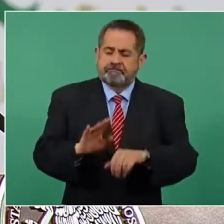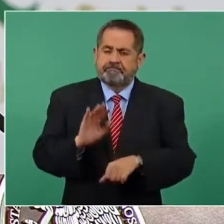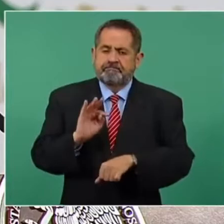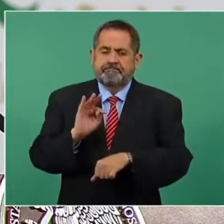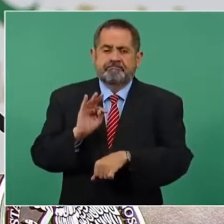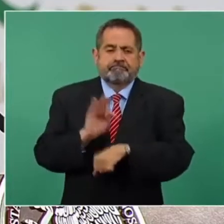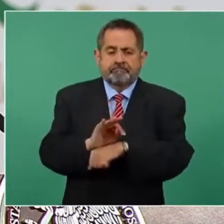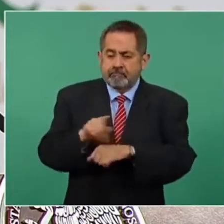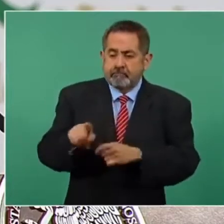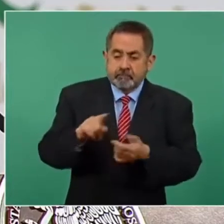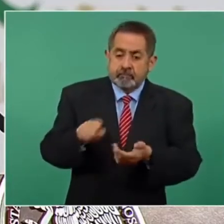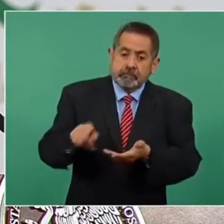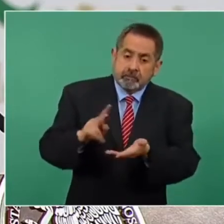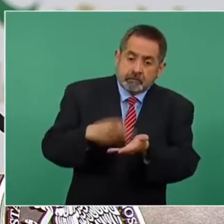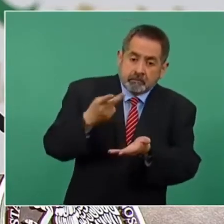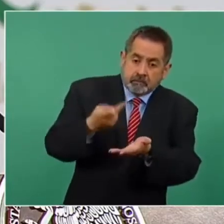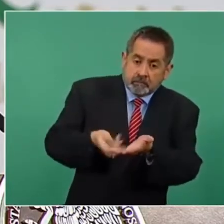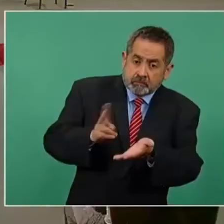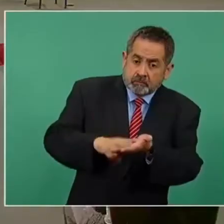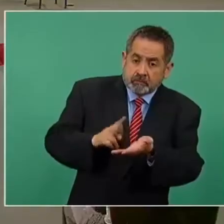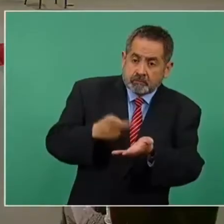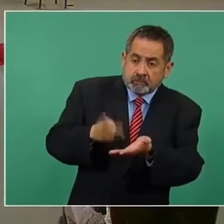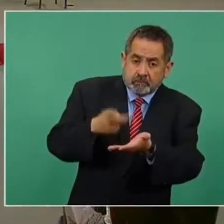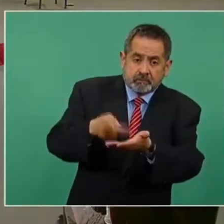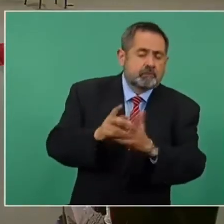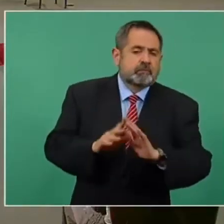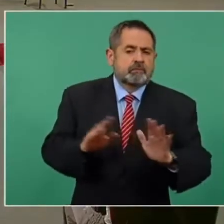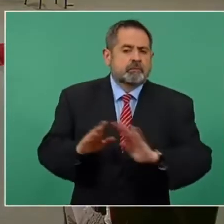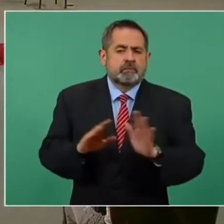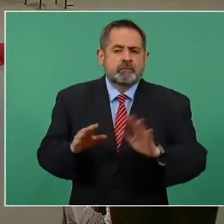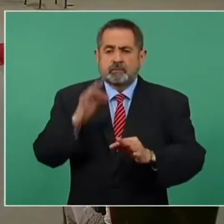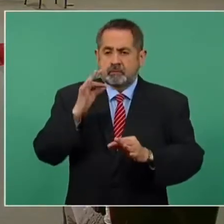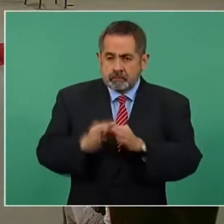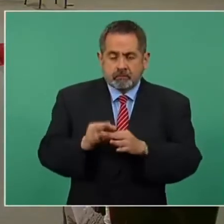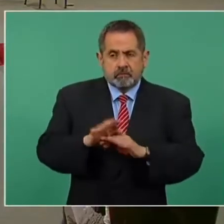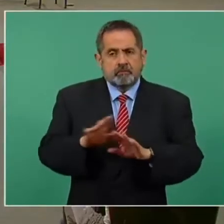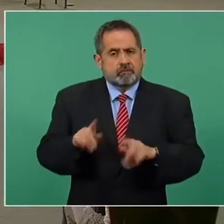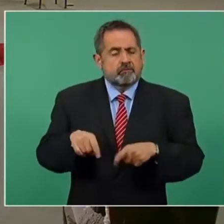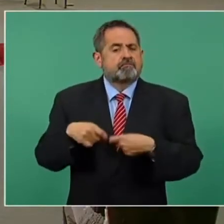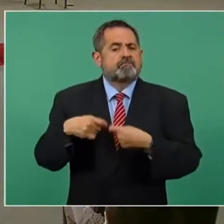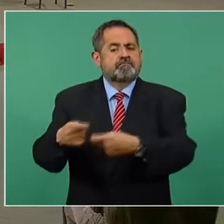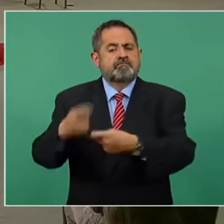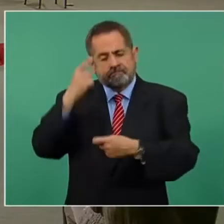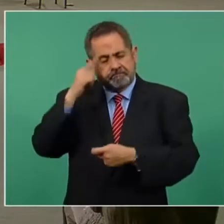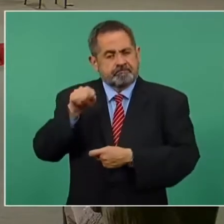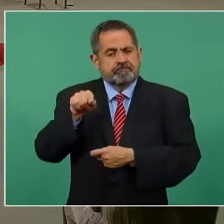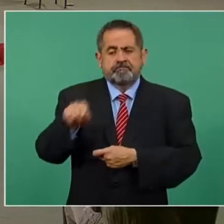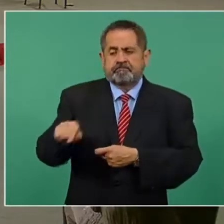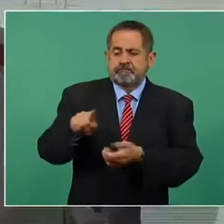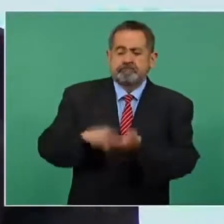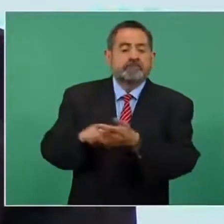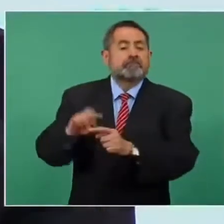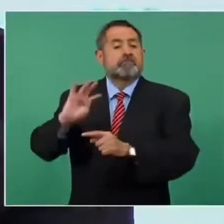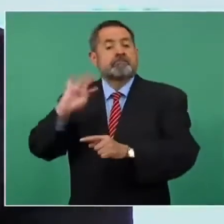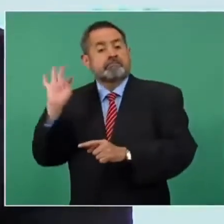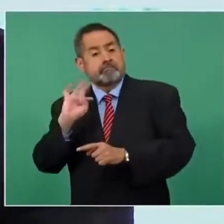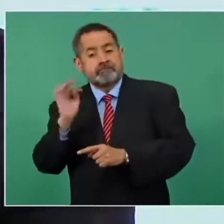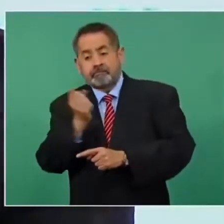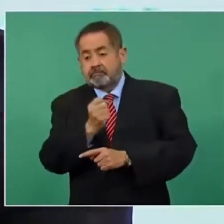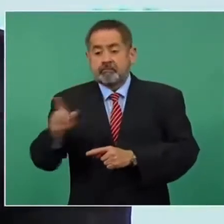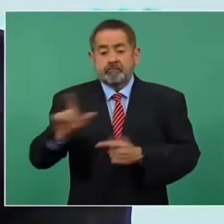no sean residentes respecto del delito y por supuesto no se beneficia a las personas que hayan cometido